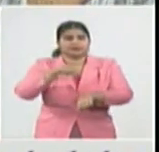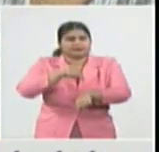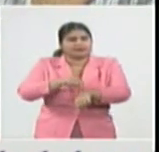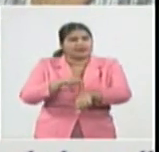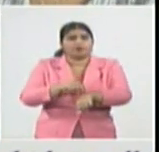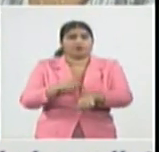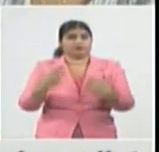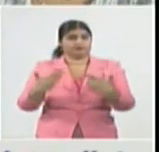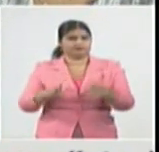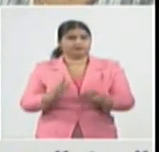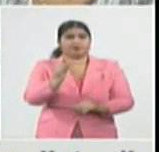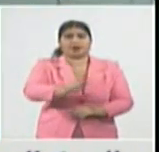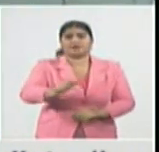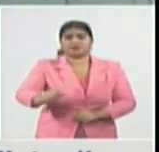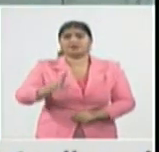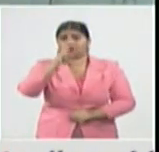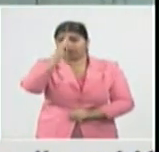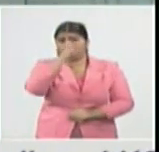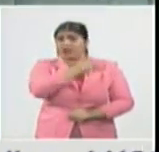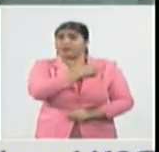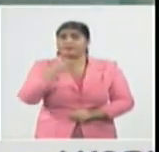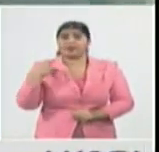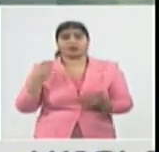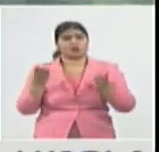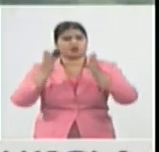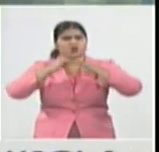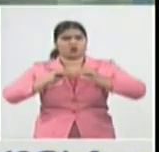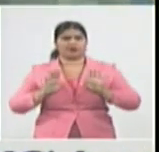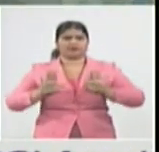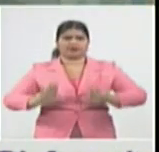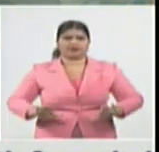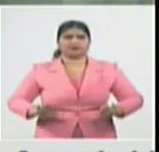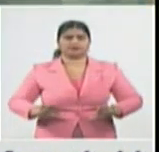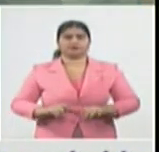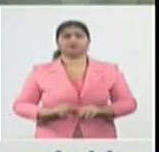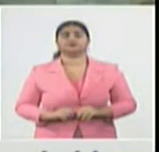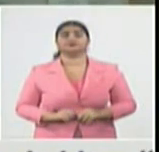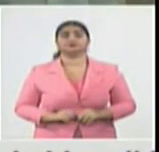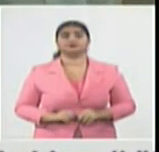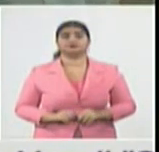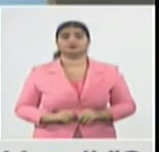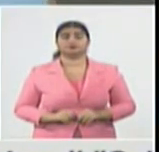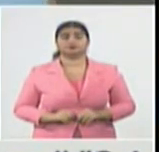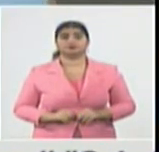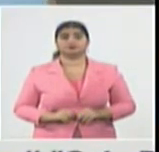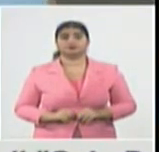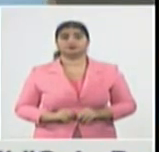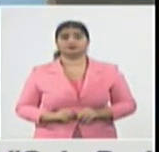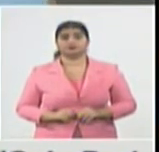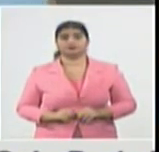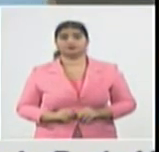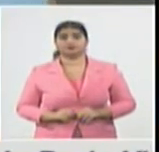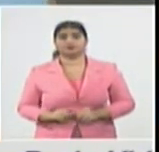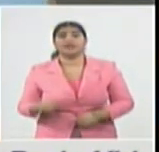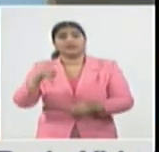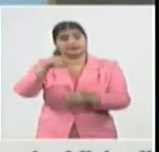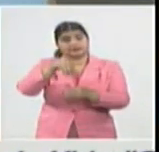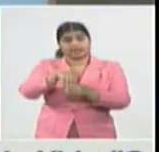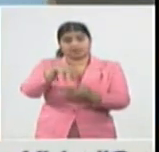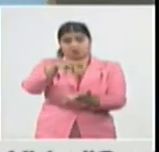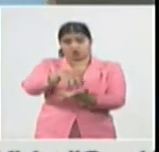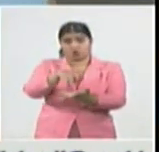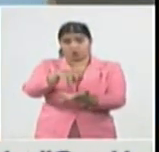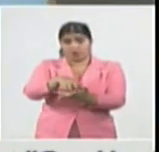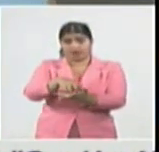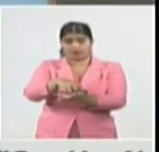salvadas energiza el cuerpo y el alma hemos tenido durante toda la etapa tres fallecidos en nuestro centro que para nadie queremos